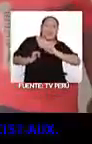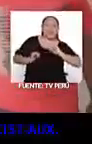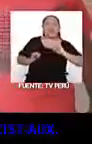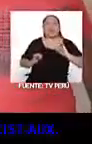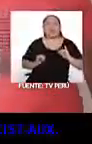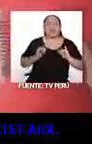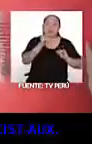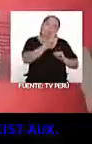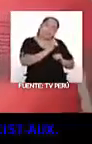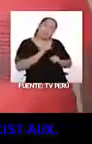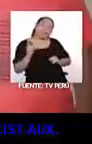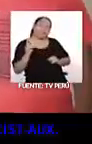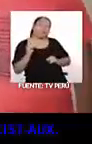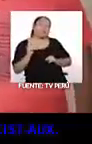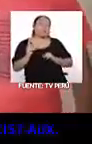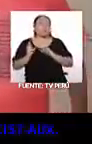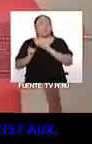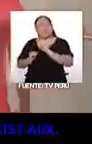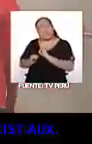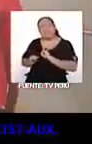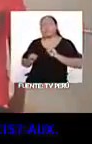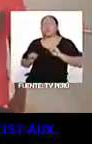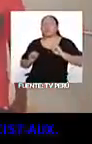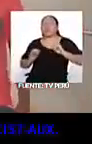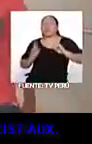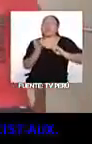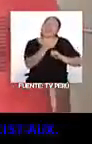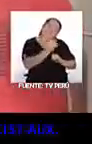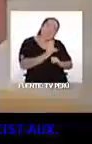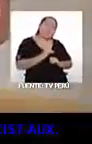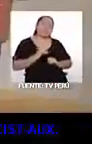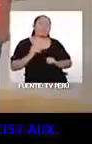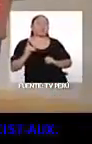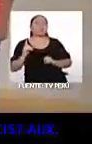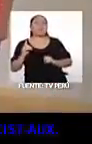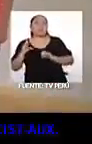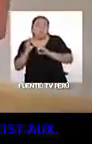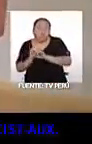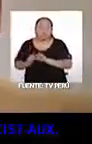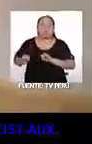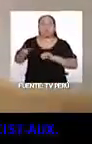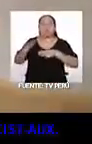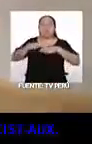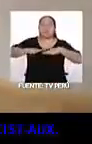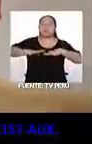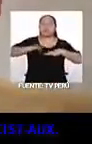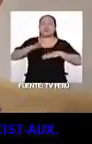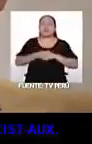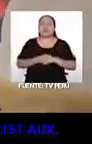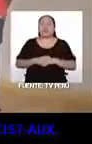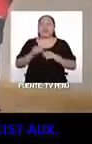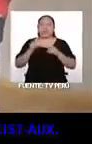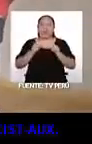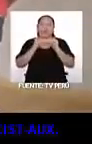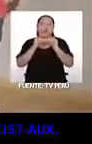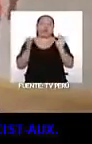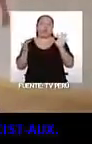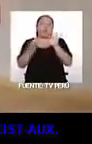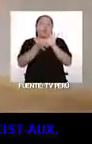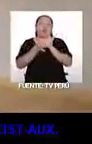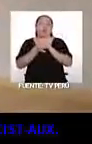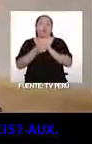hacia la derecha. Hacia la izquierda, hacia la derecha. Bien, muy bien. Ahora intenta hacer las pasas, ¿sí?